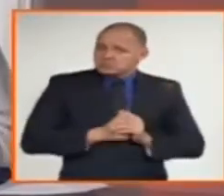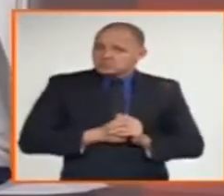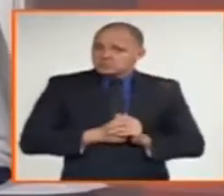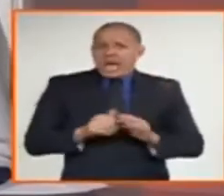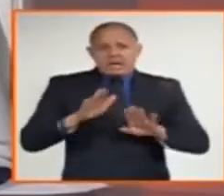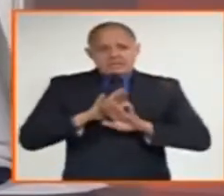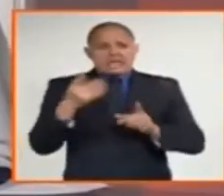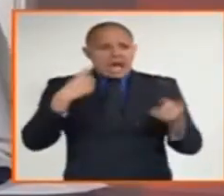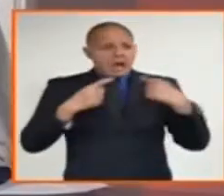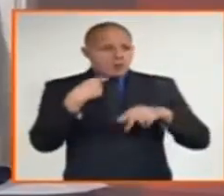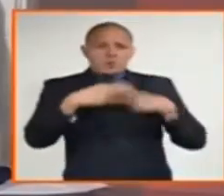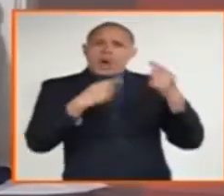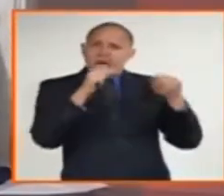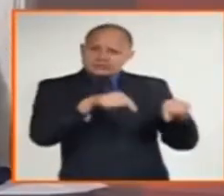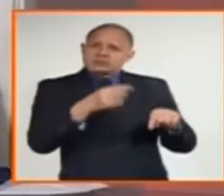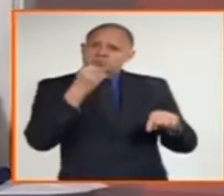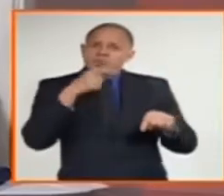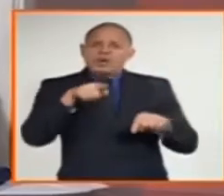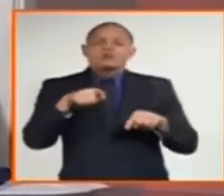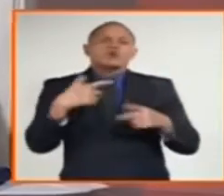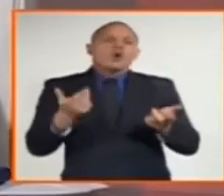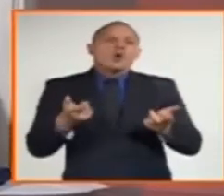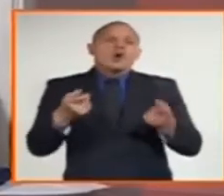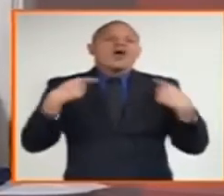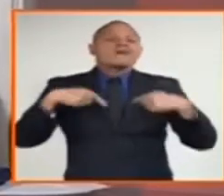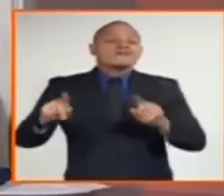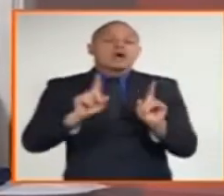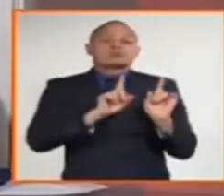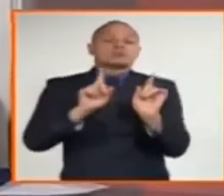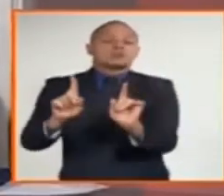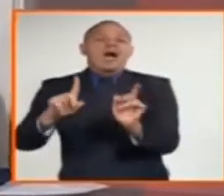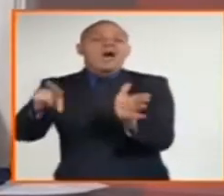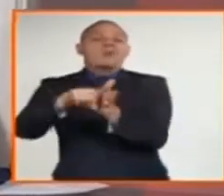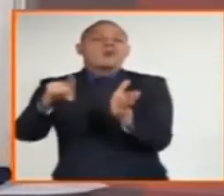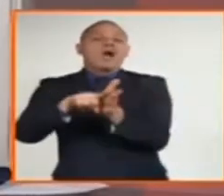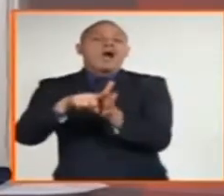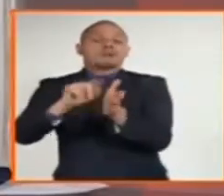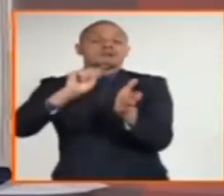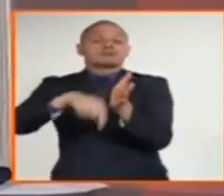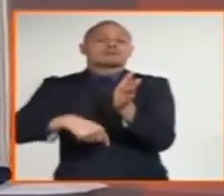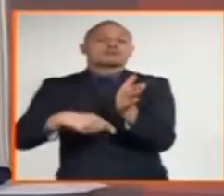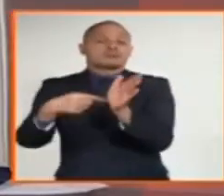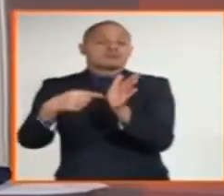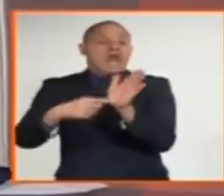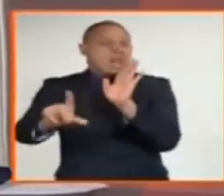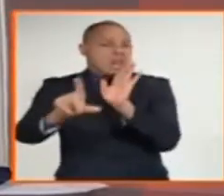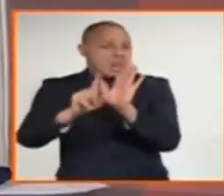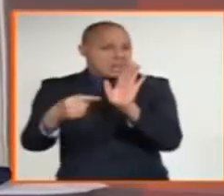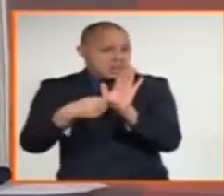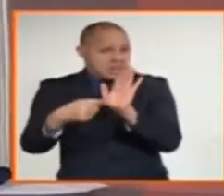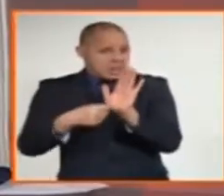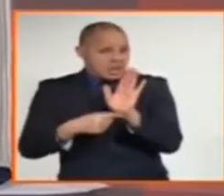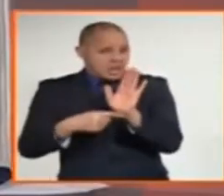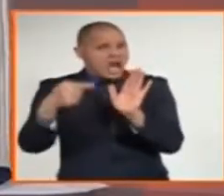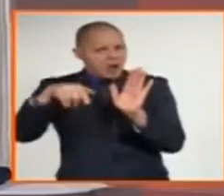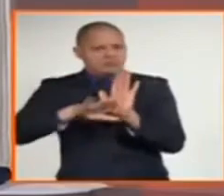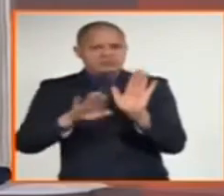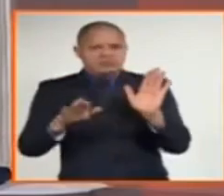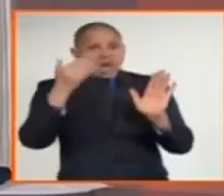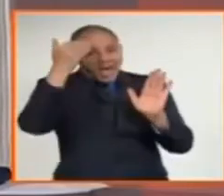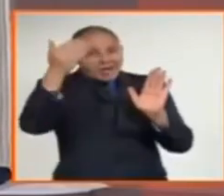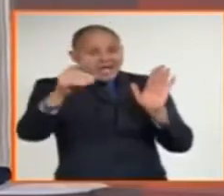instrumenta ante notarios pero con muy escasa incidencia y sobre todo sin regulación normativa y ahora el código nos está